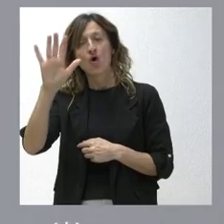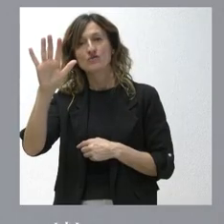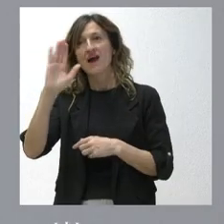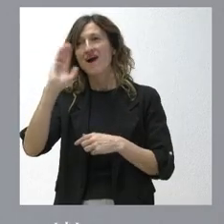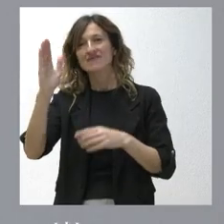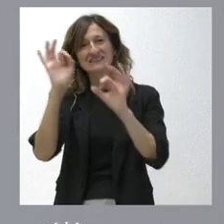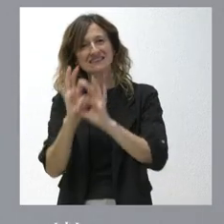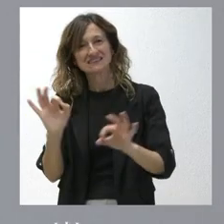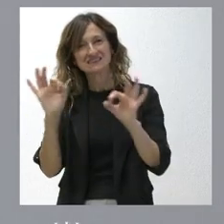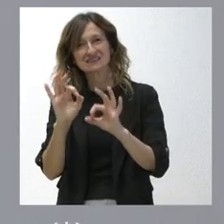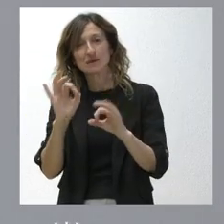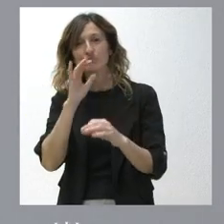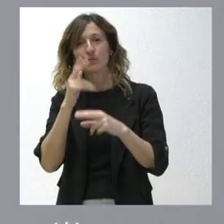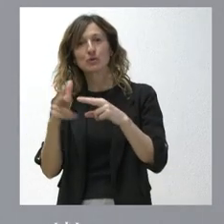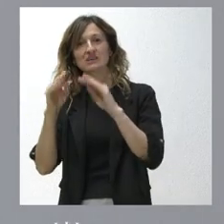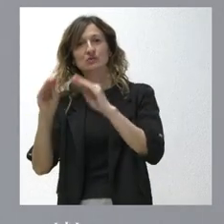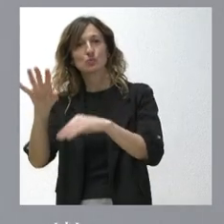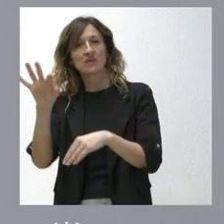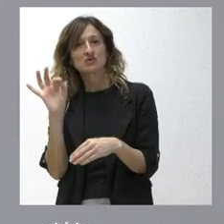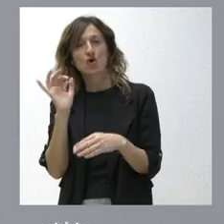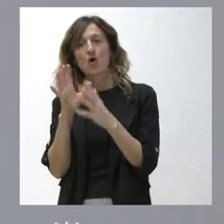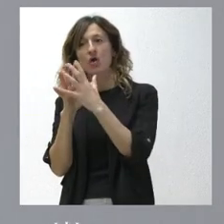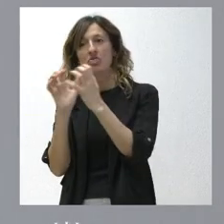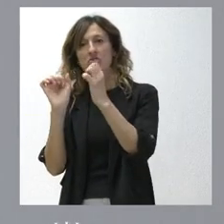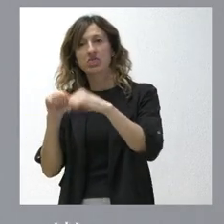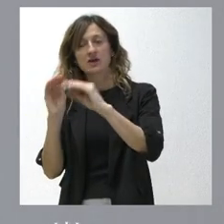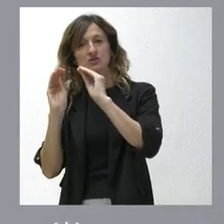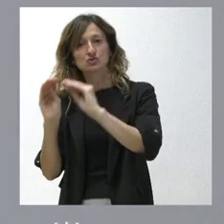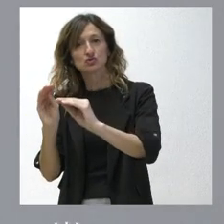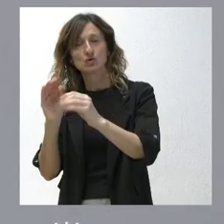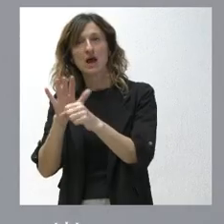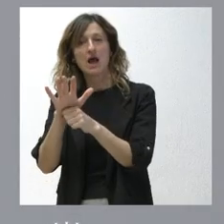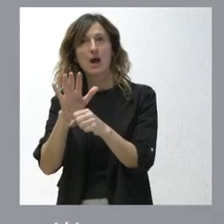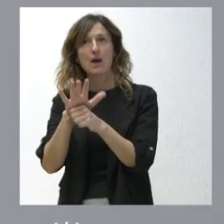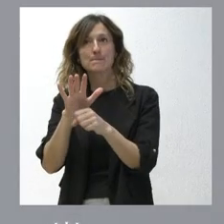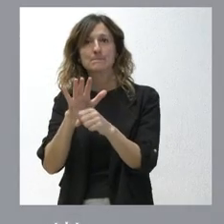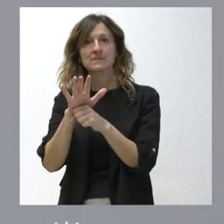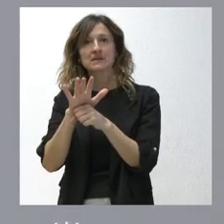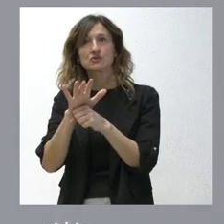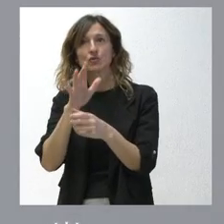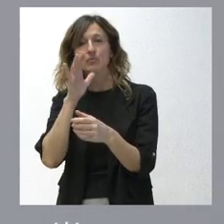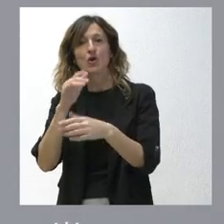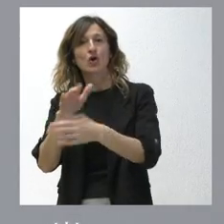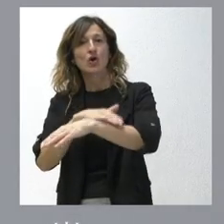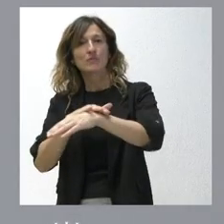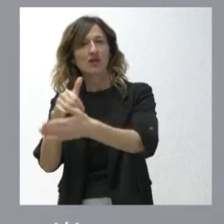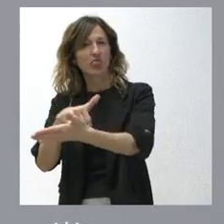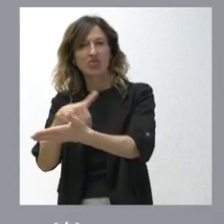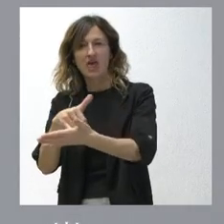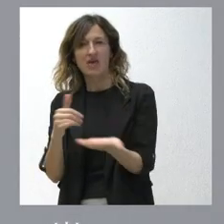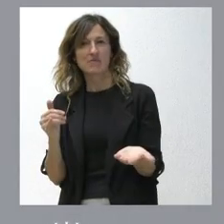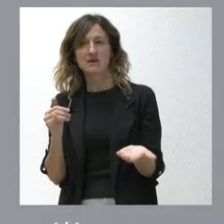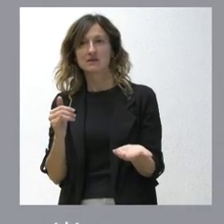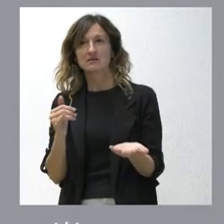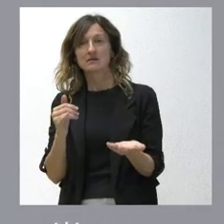de España por decisiones políticas o por acuerdos parlamentarios en el ámbito de la debilidad del Gobierno de España. Y, por tanto, esto